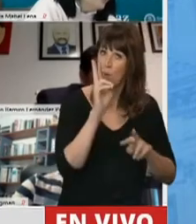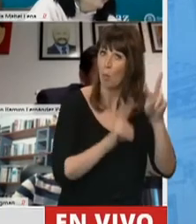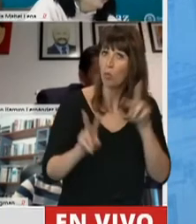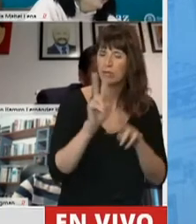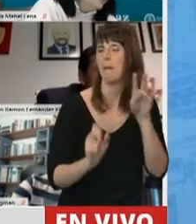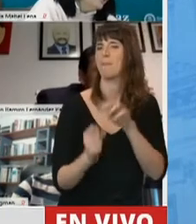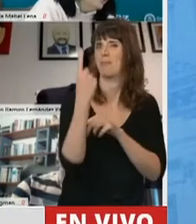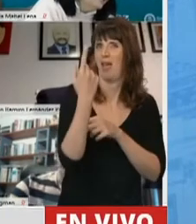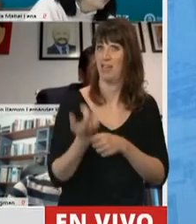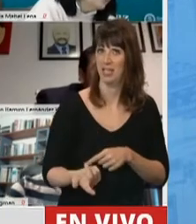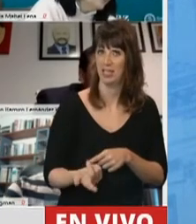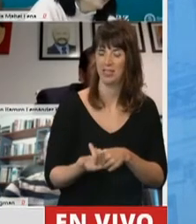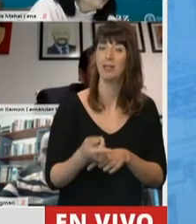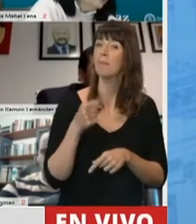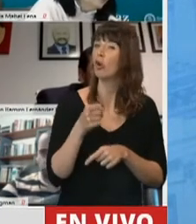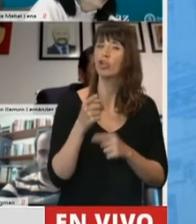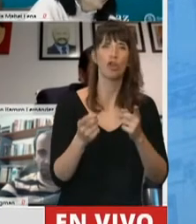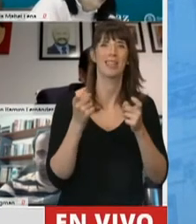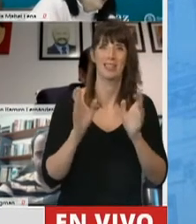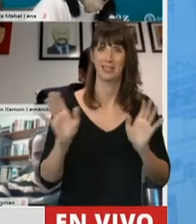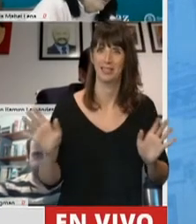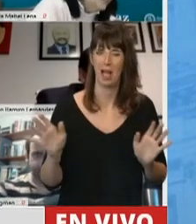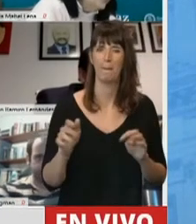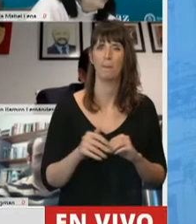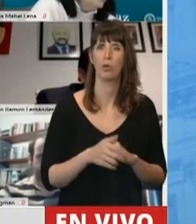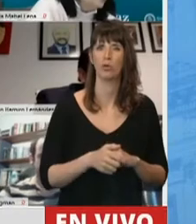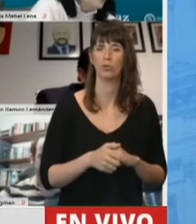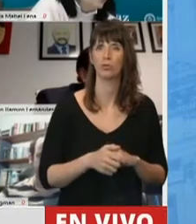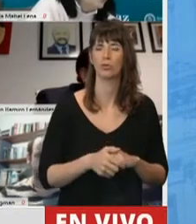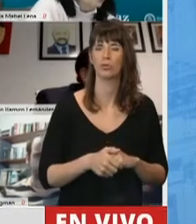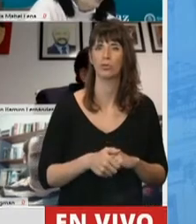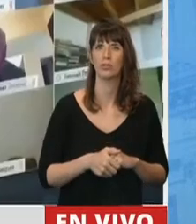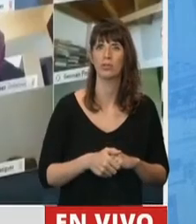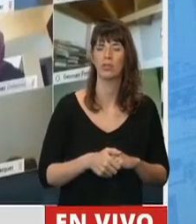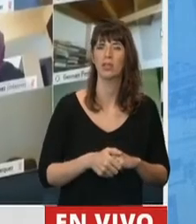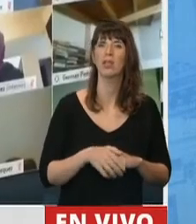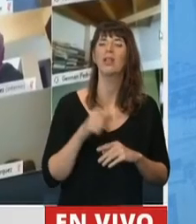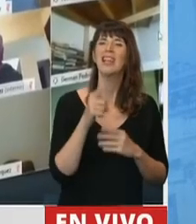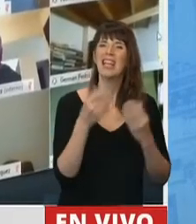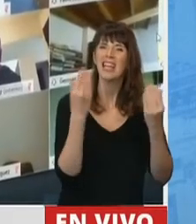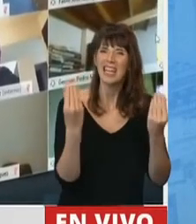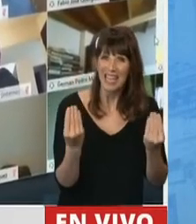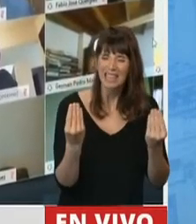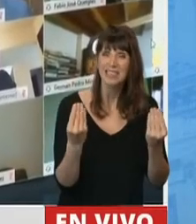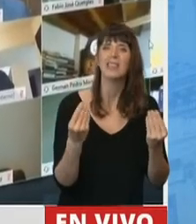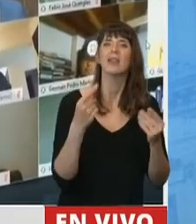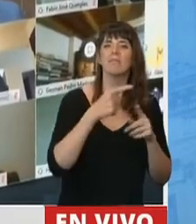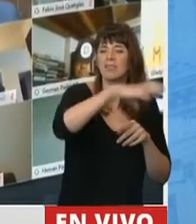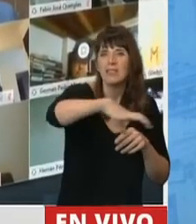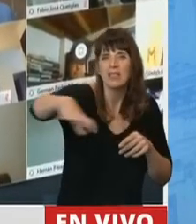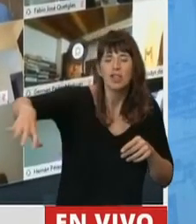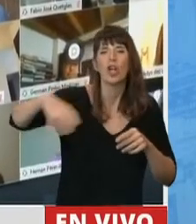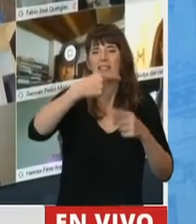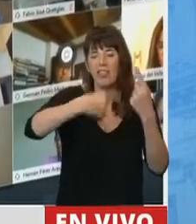y es necesario, en este caso, que haya distintos sectores que se involucren. Por